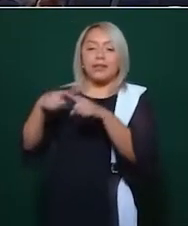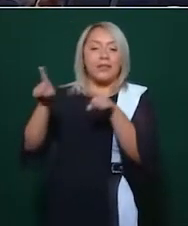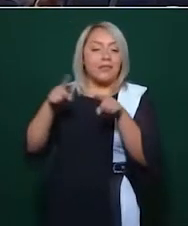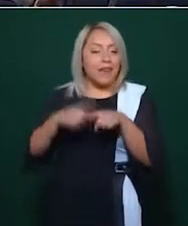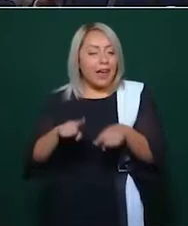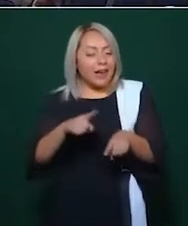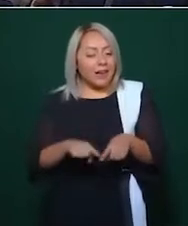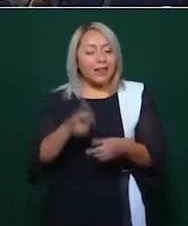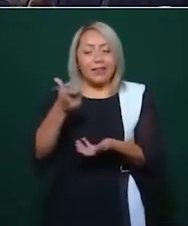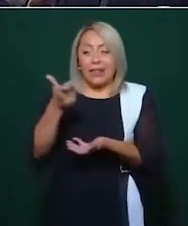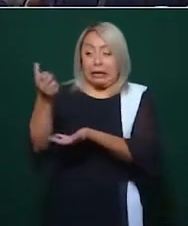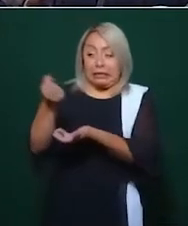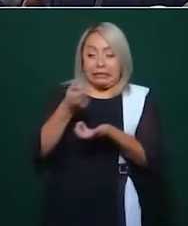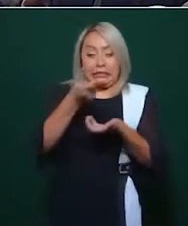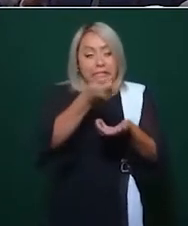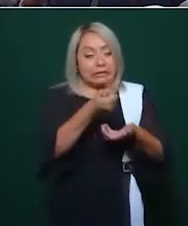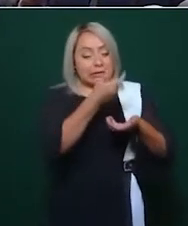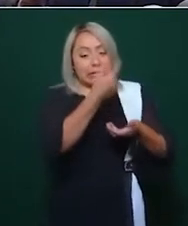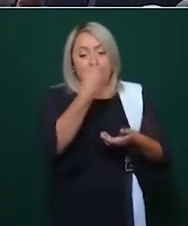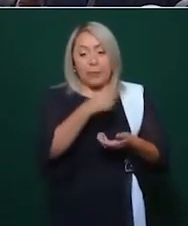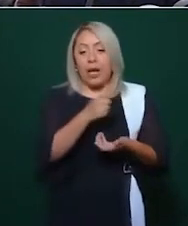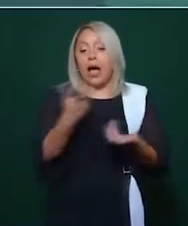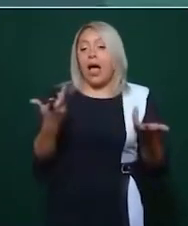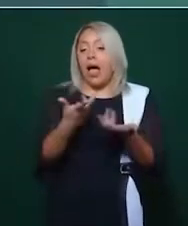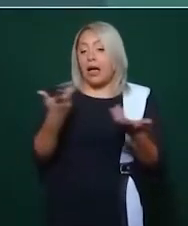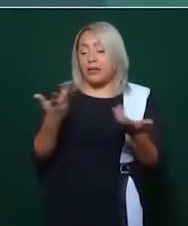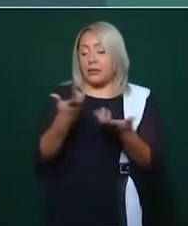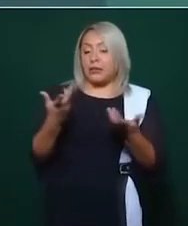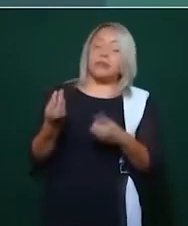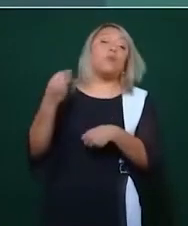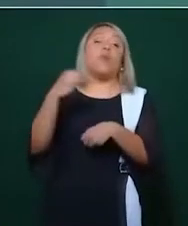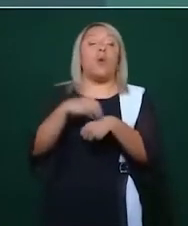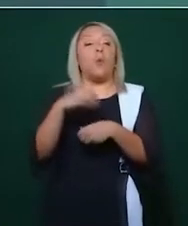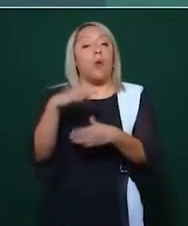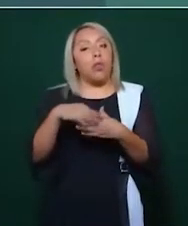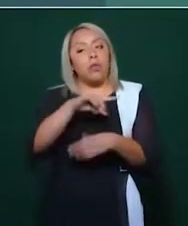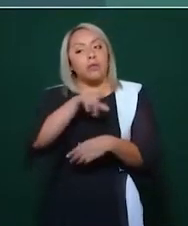imponían al presidente municipal,